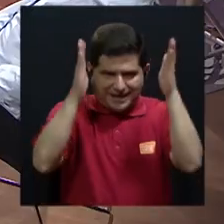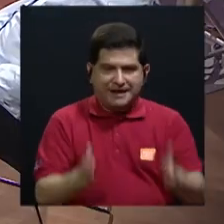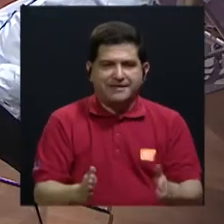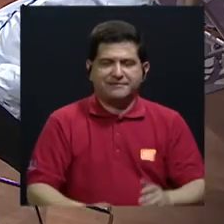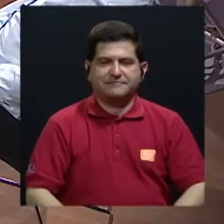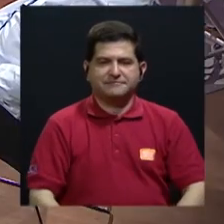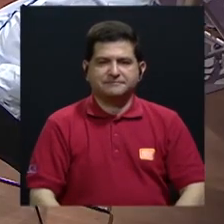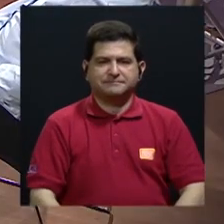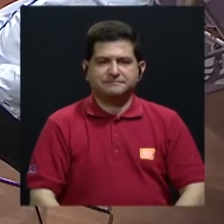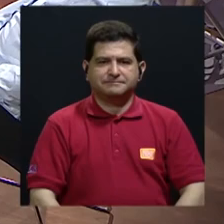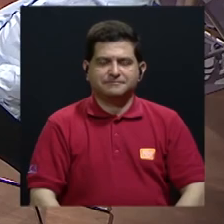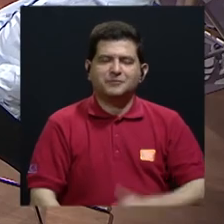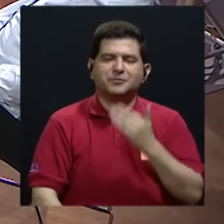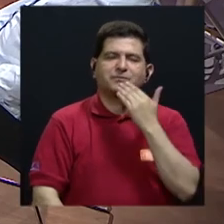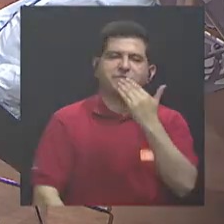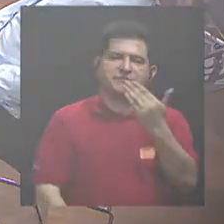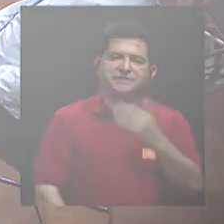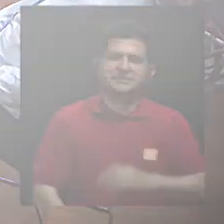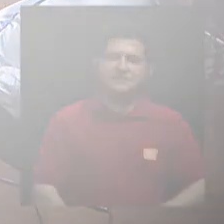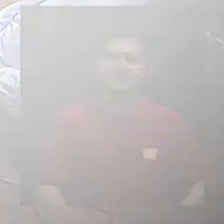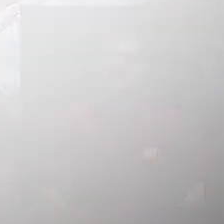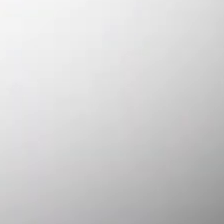Muchas gracias.